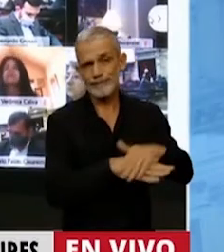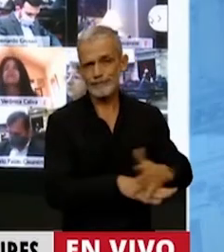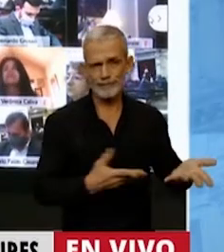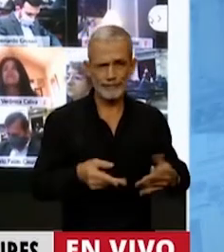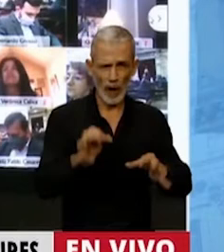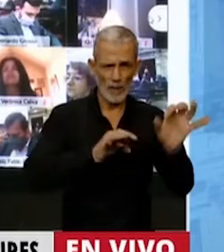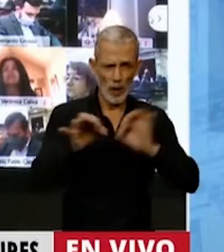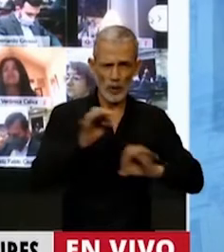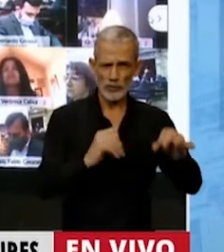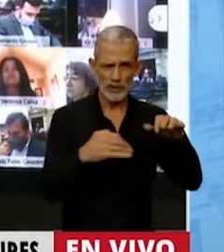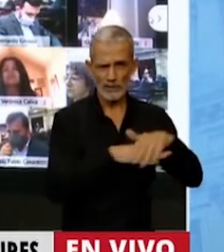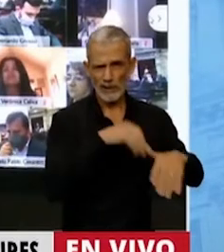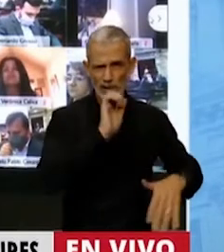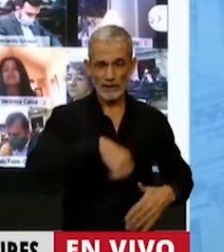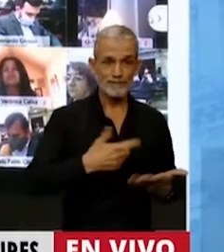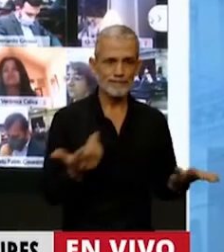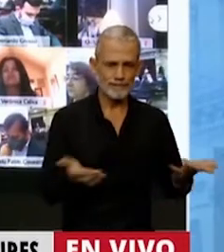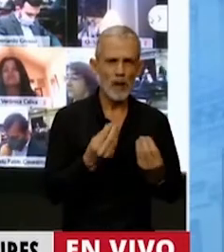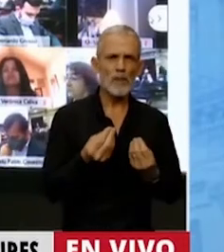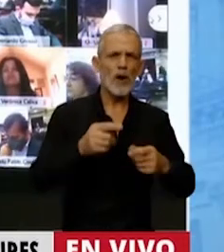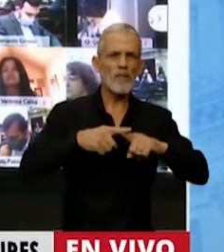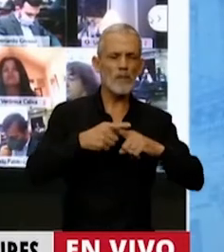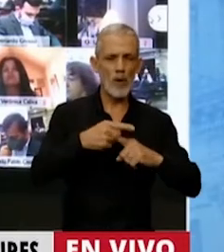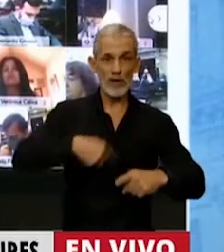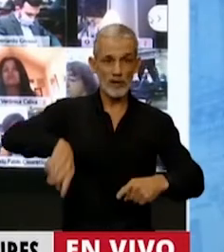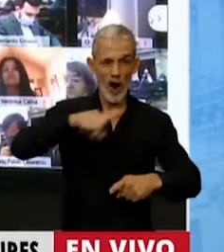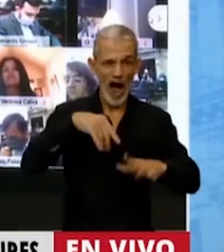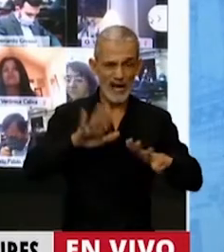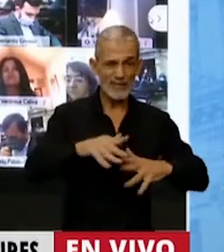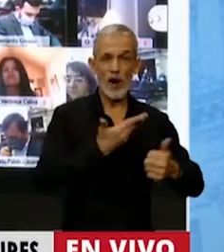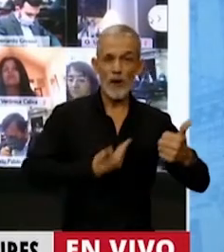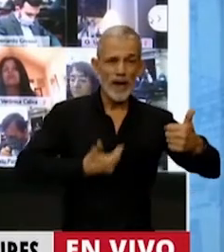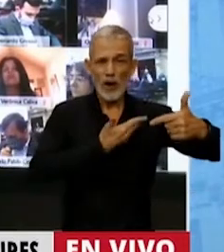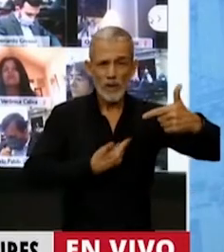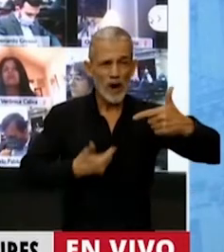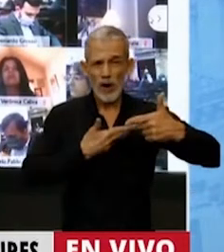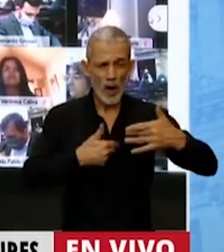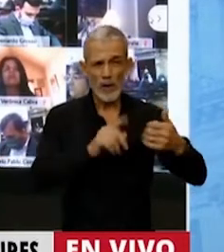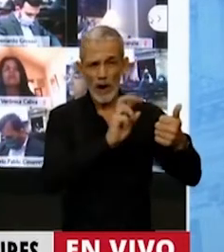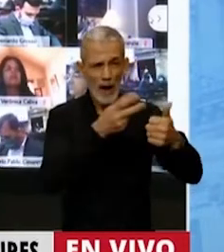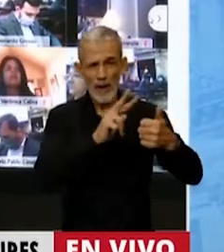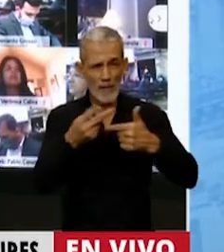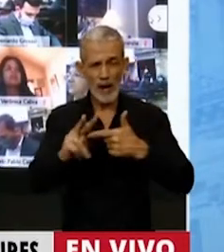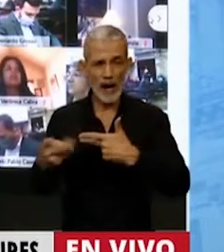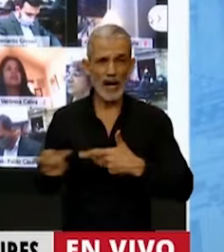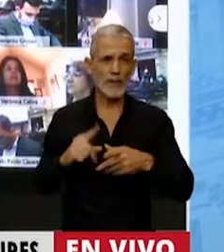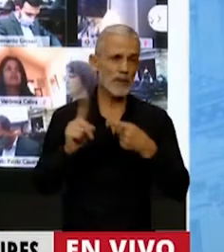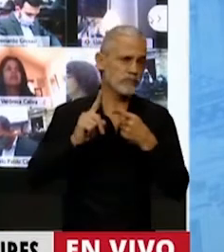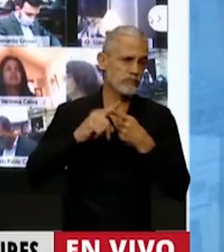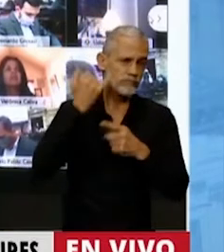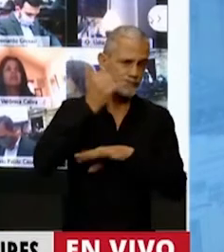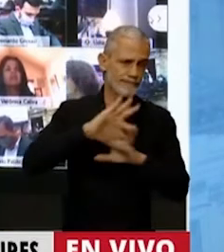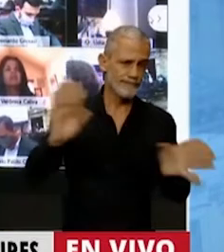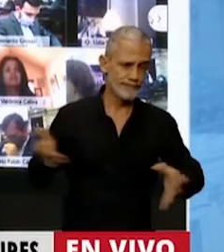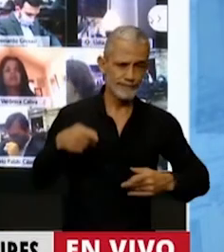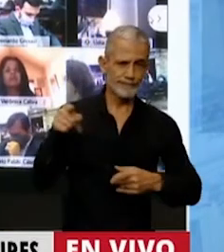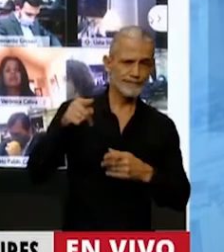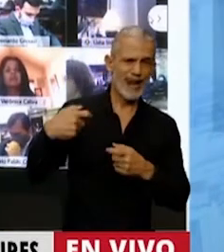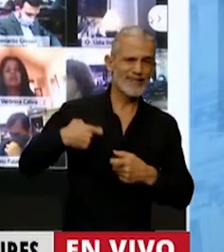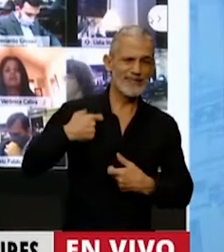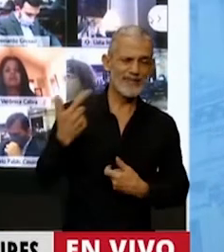Porque estamos en un régimen político donde los sucesivos gobiernos han pactado con la burocracia sindical,